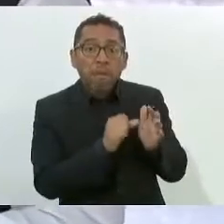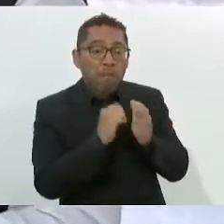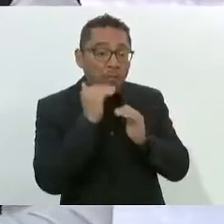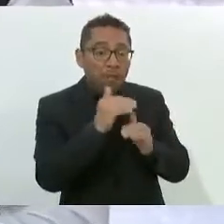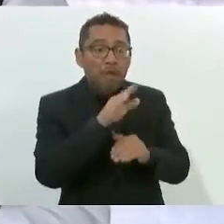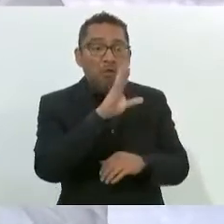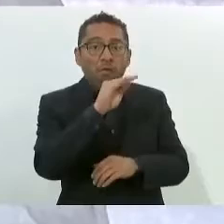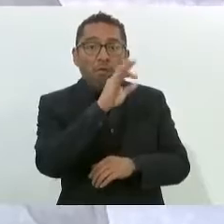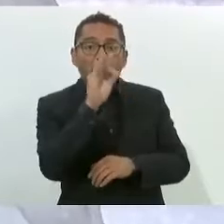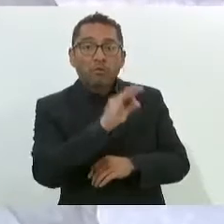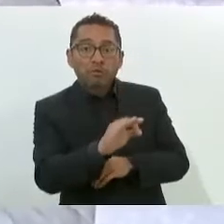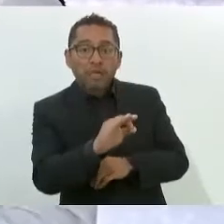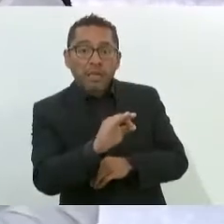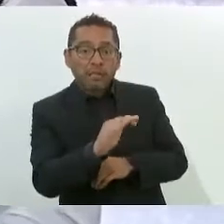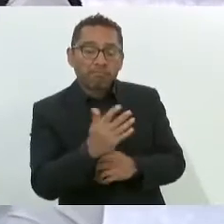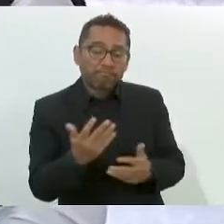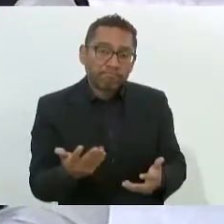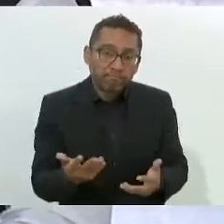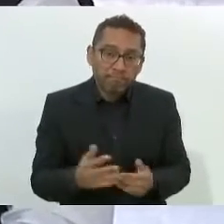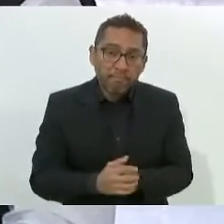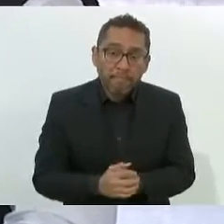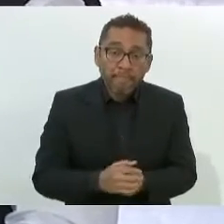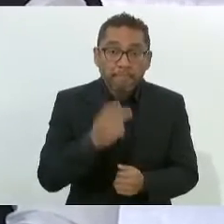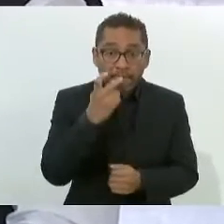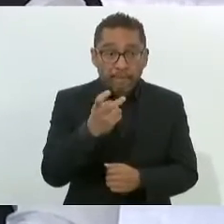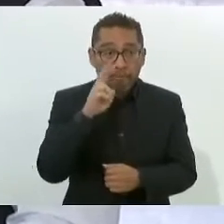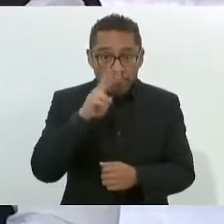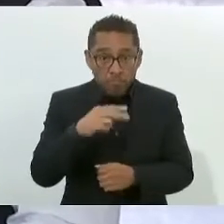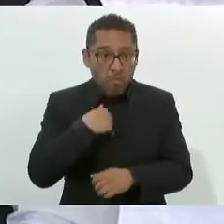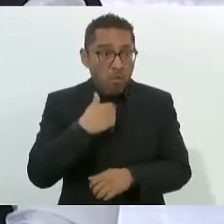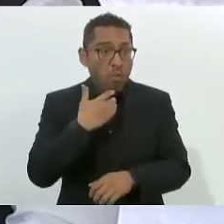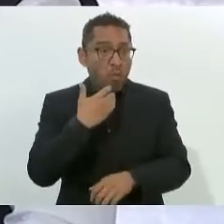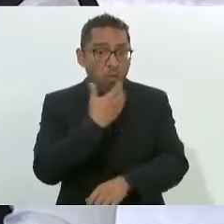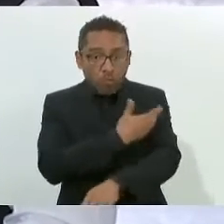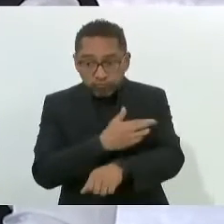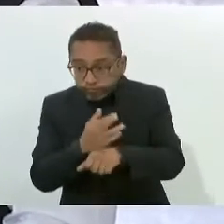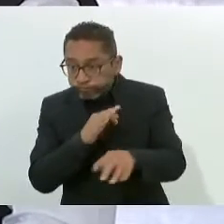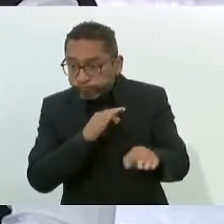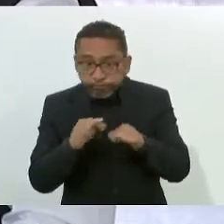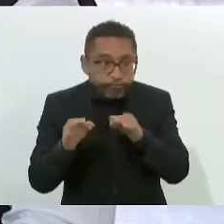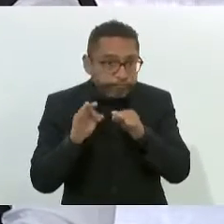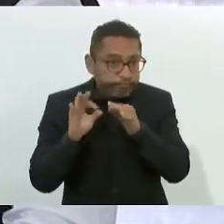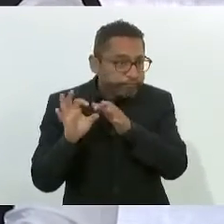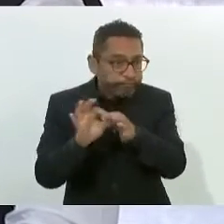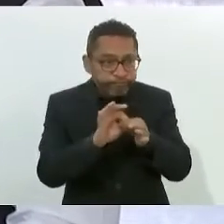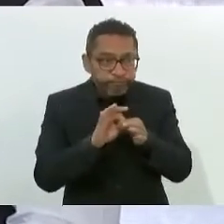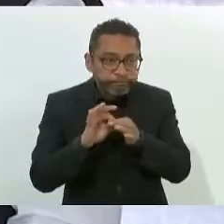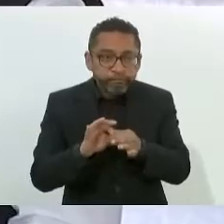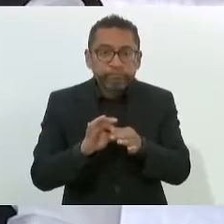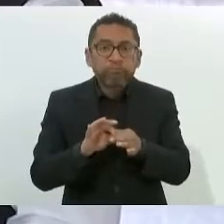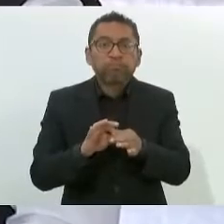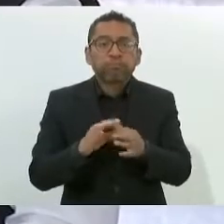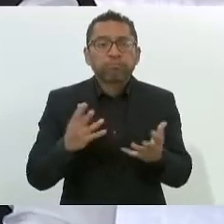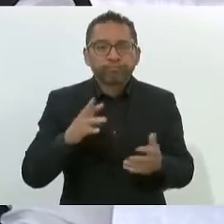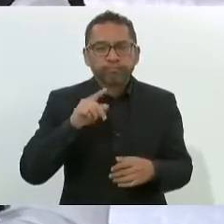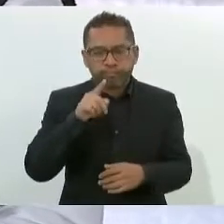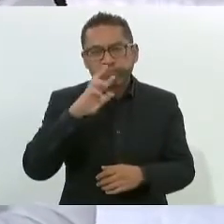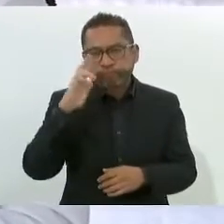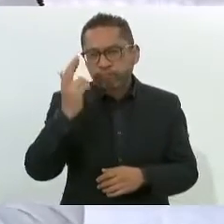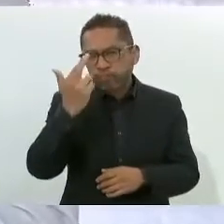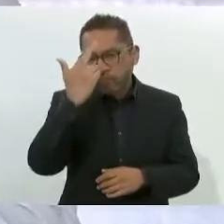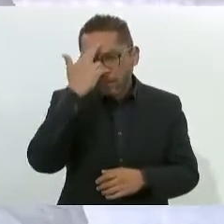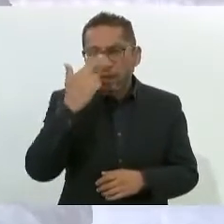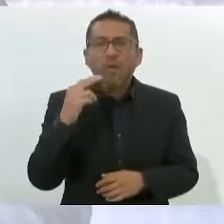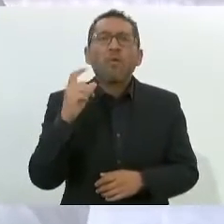90%. Y en ese marco, de manera coordinada con el INSABE, porque recordará usted que el día que